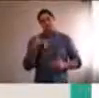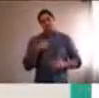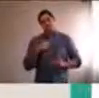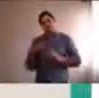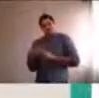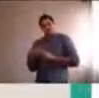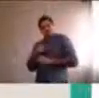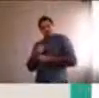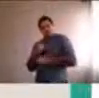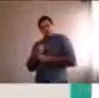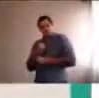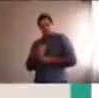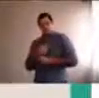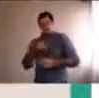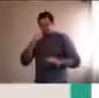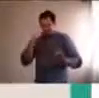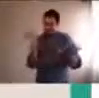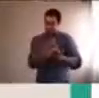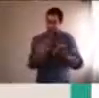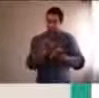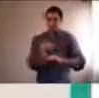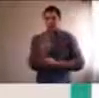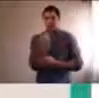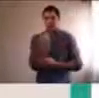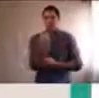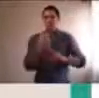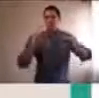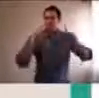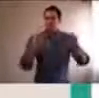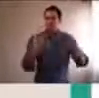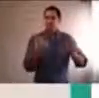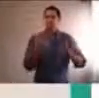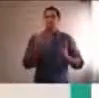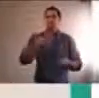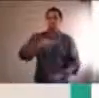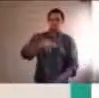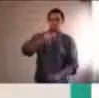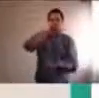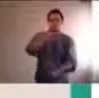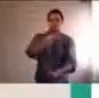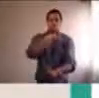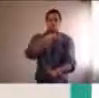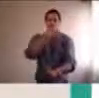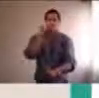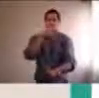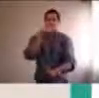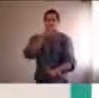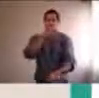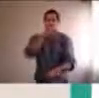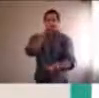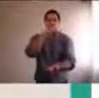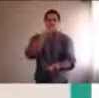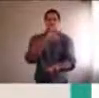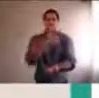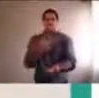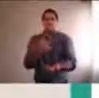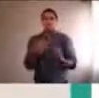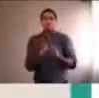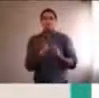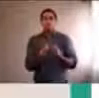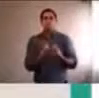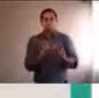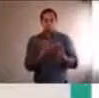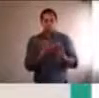una de estas, que queremos compartir con ustedes, tiene que ver con este frasco, este frasco, en realidad, está lleno de papelitos, con